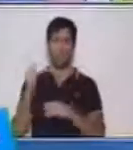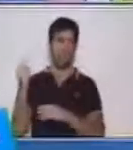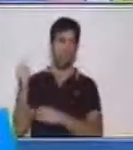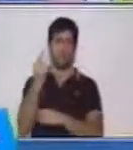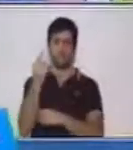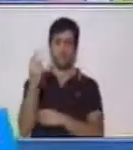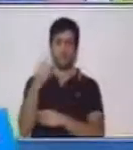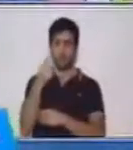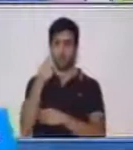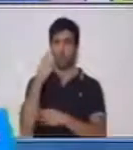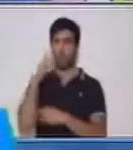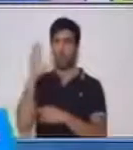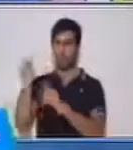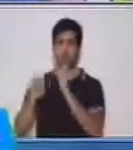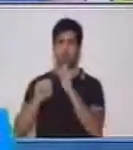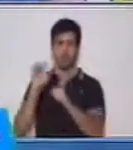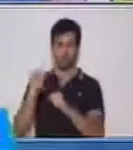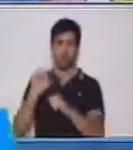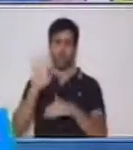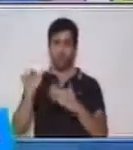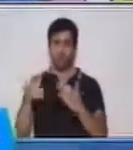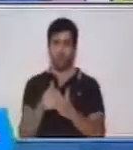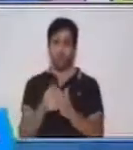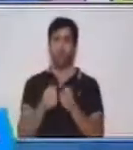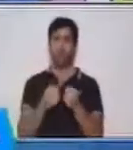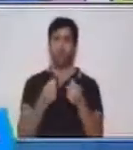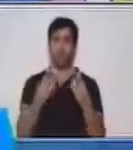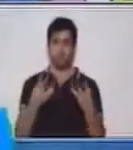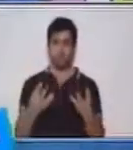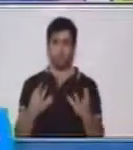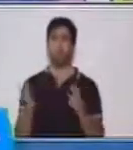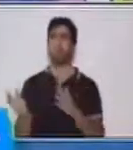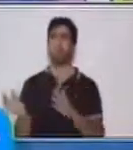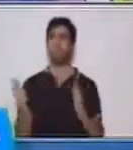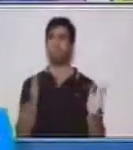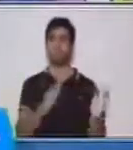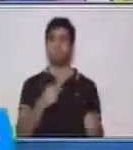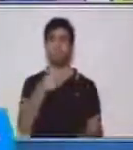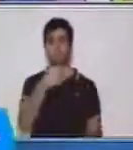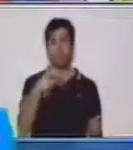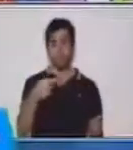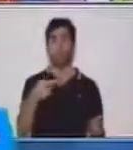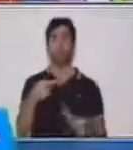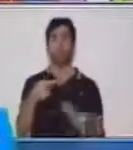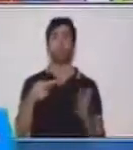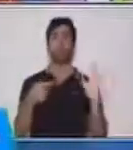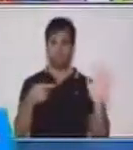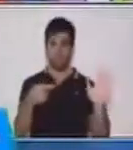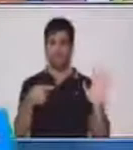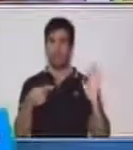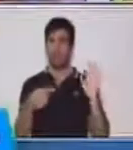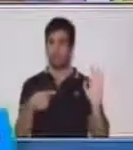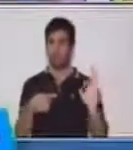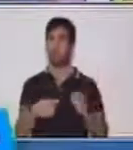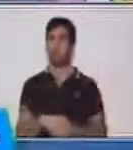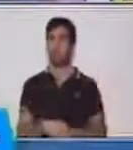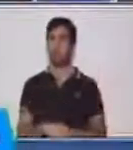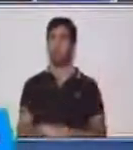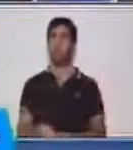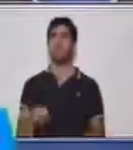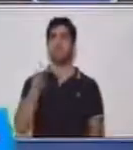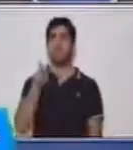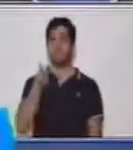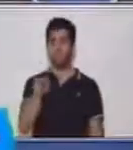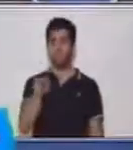importante que podamos identificar estos números. ¿Cuánto vale la barra? Excelente, vale cinco. ¿Cuánto